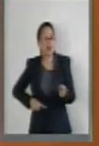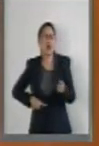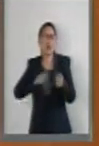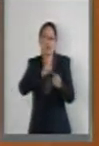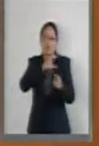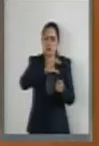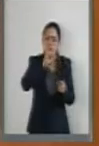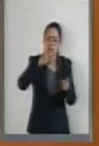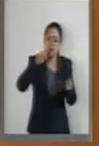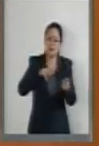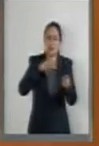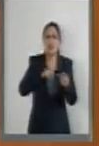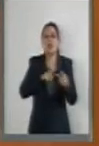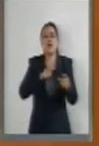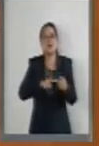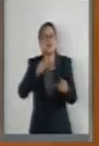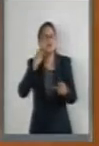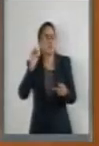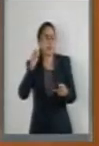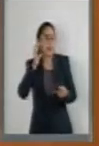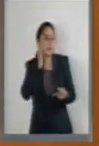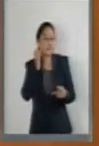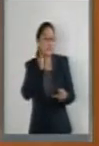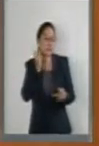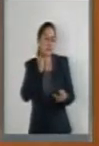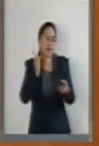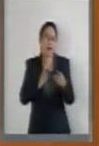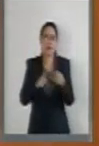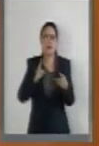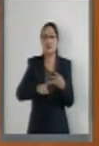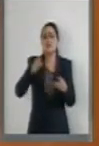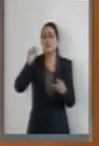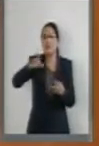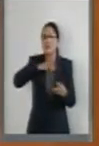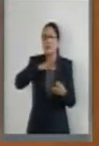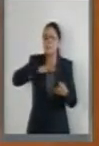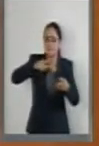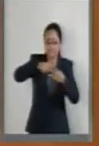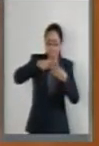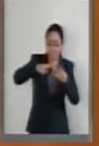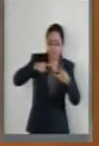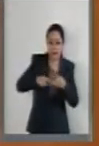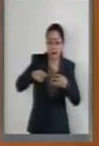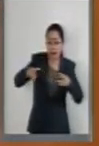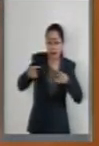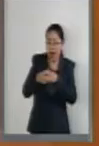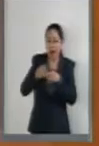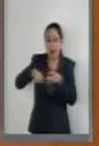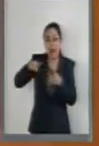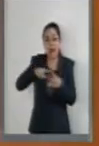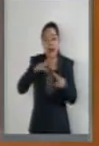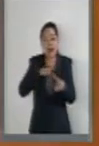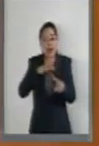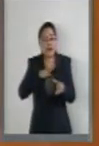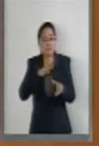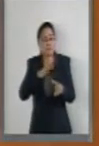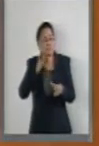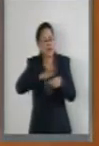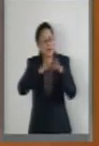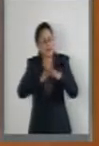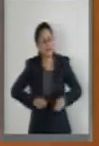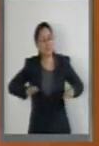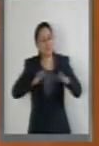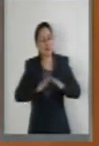cuando yo veo cómo hemos cambiado las decisiones de actuaciones del Estado, cómo se ha modificado la visión que